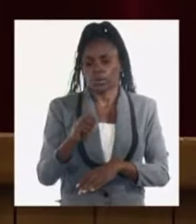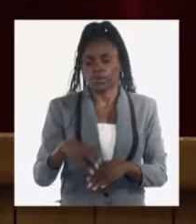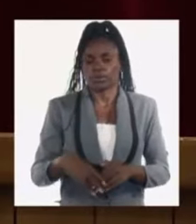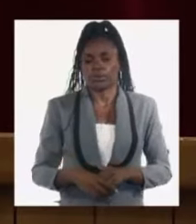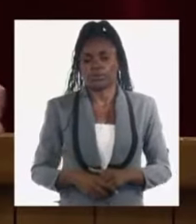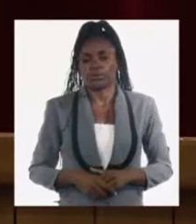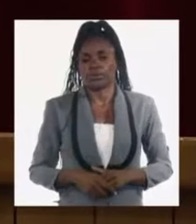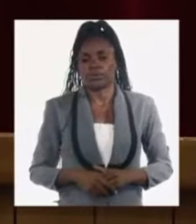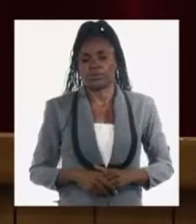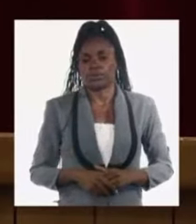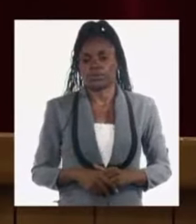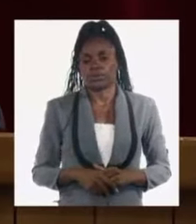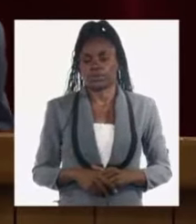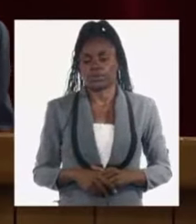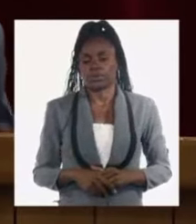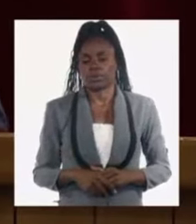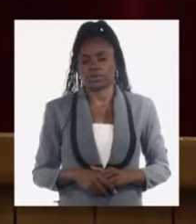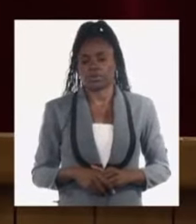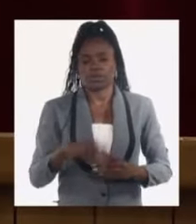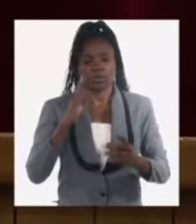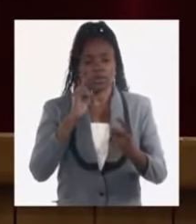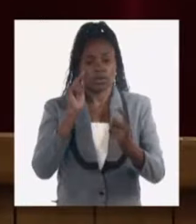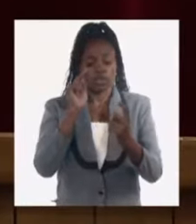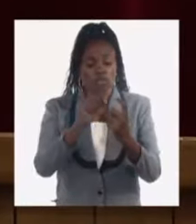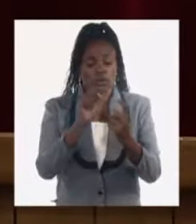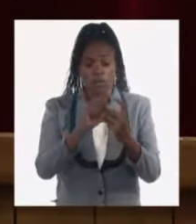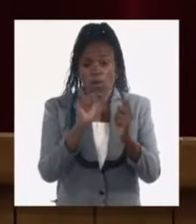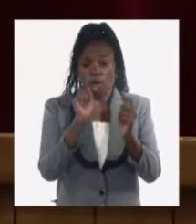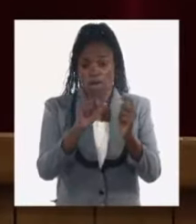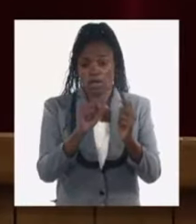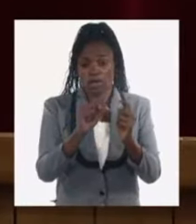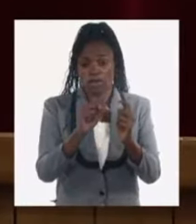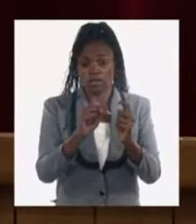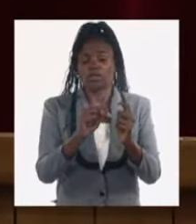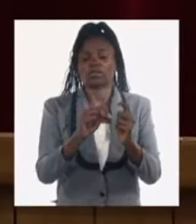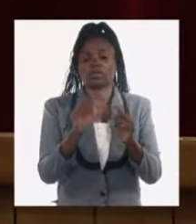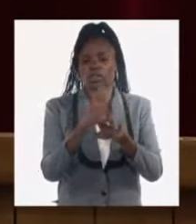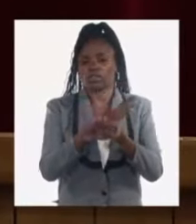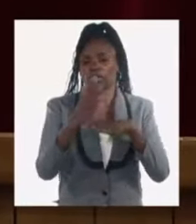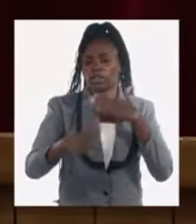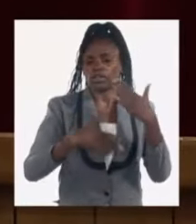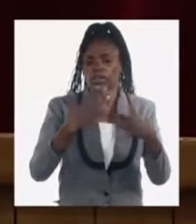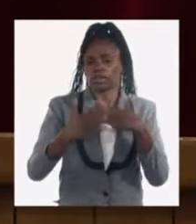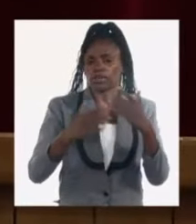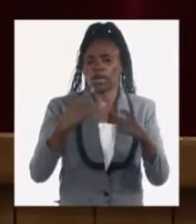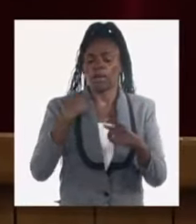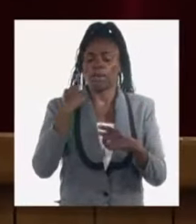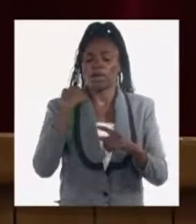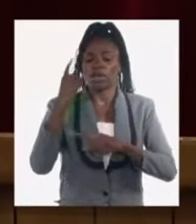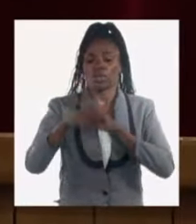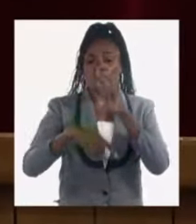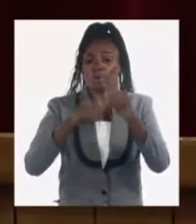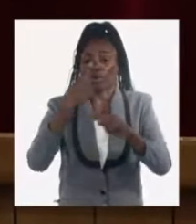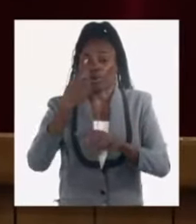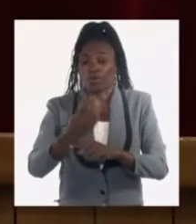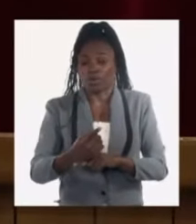entonces en ese sentido cuáles son los objetivos y metas y los niveles de actividad que estamos proyectando para el año 2024